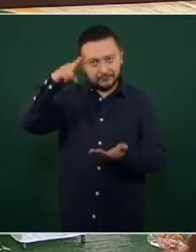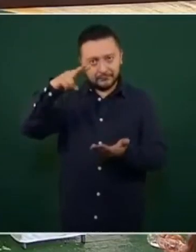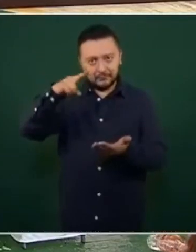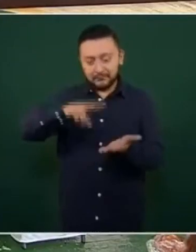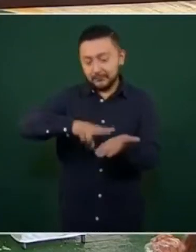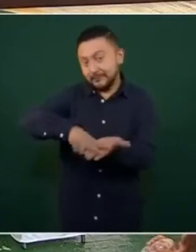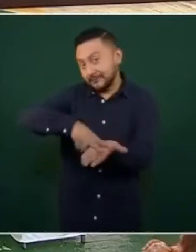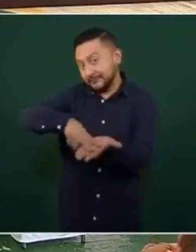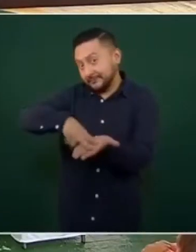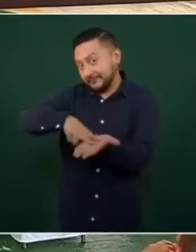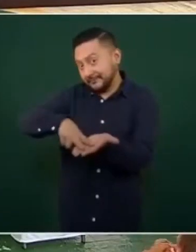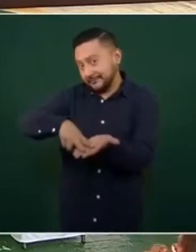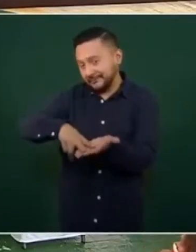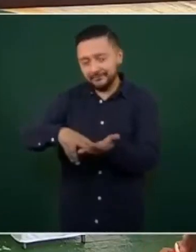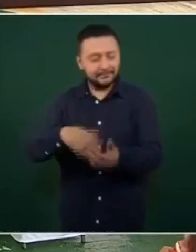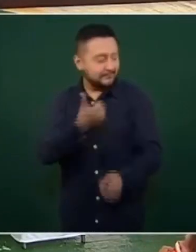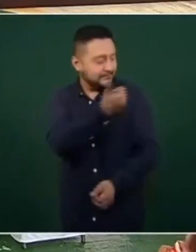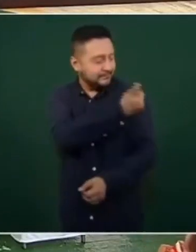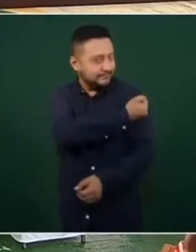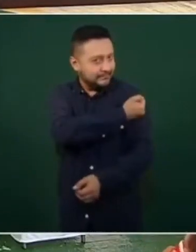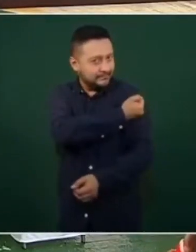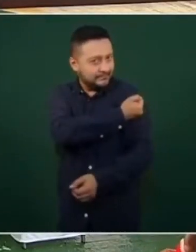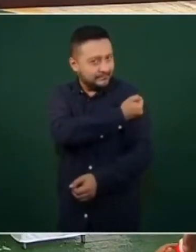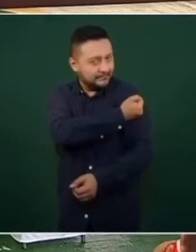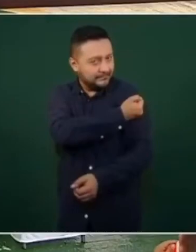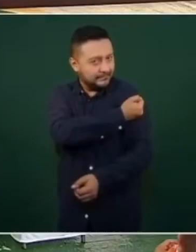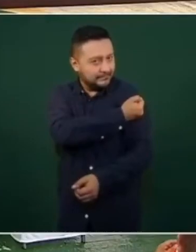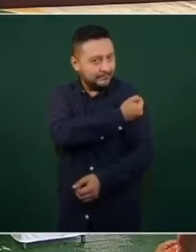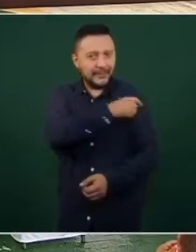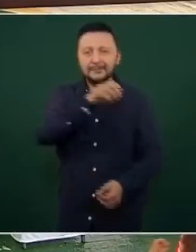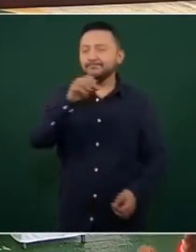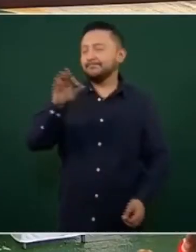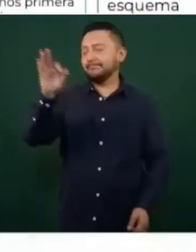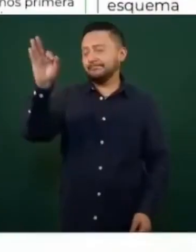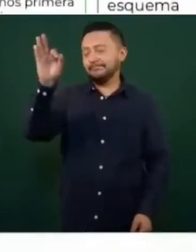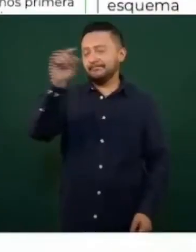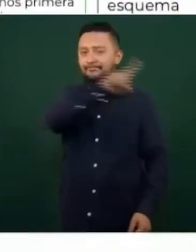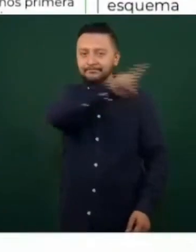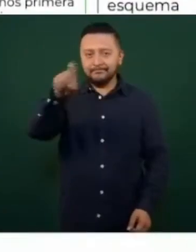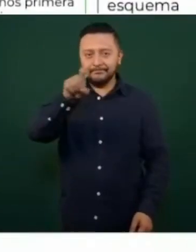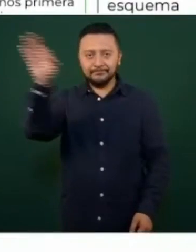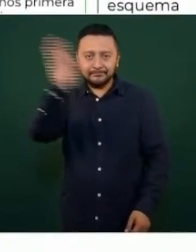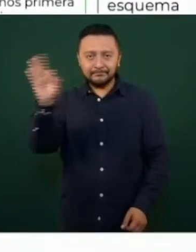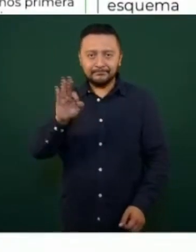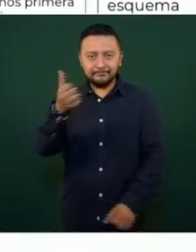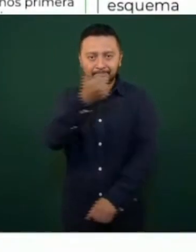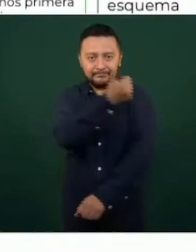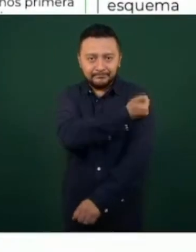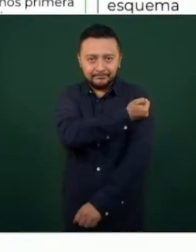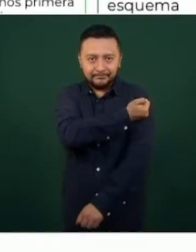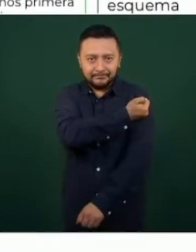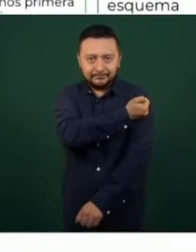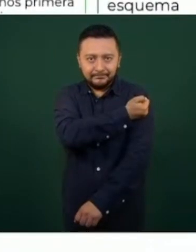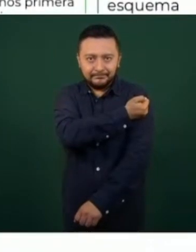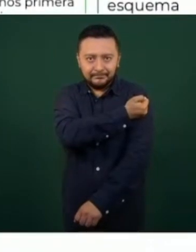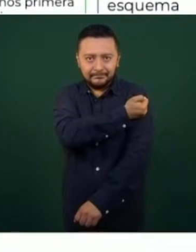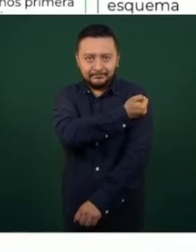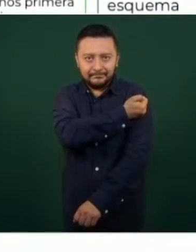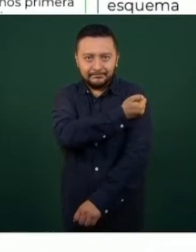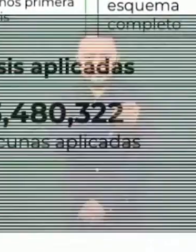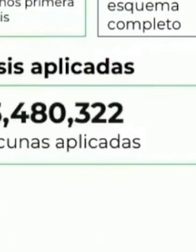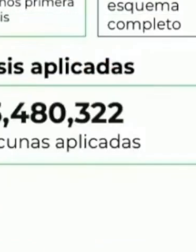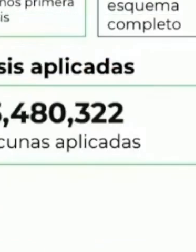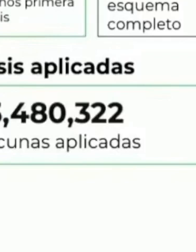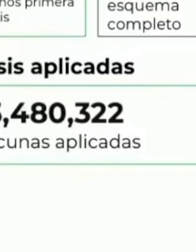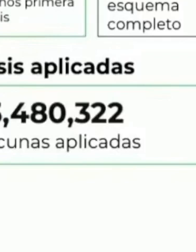años y más todas vacunadas, 100% de vacunación, aquí nos dijeron 99, pero 100